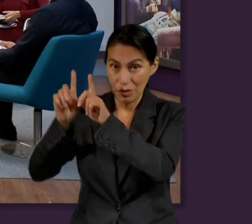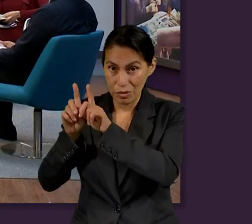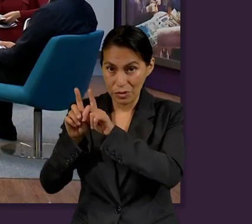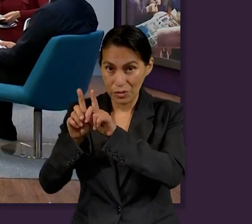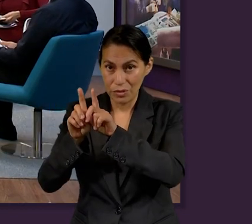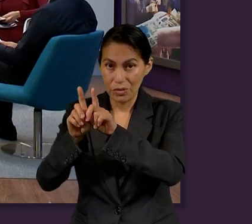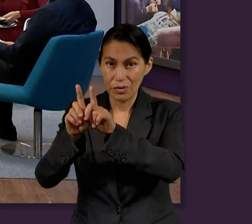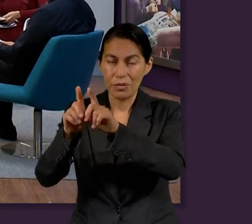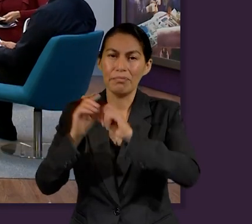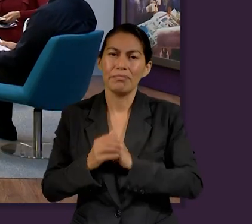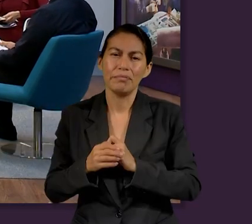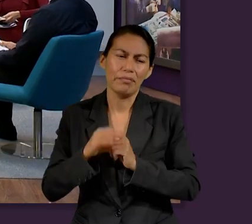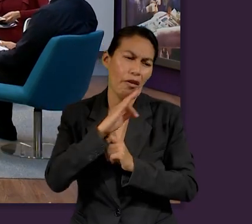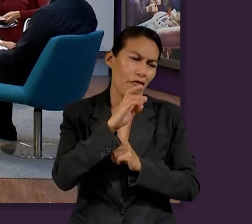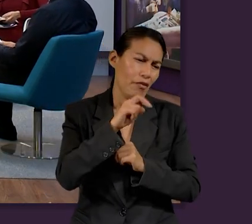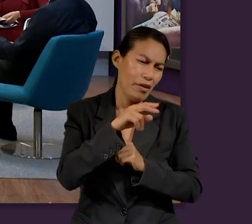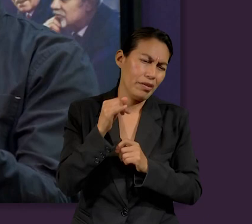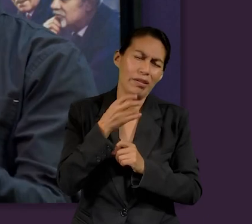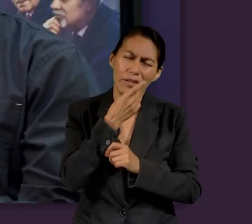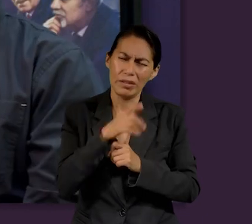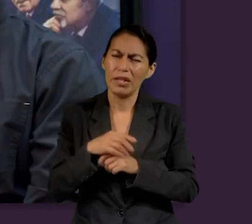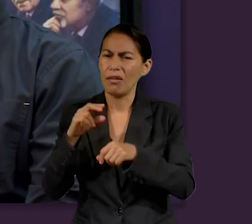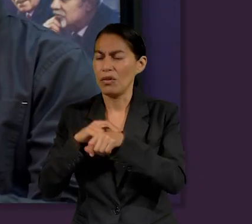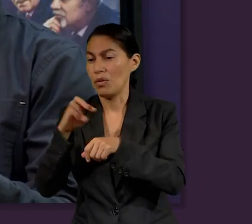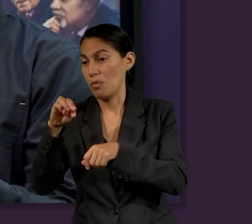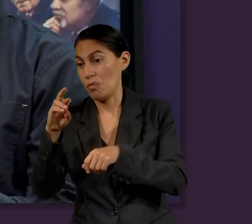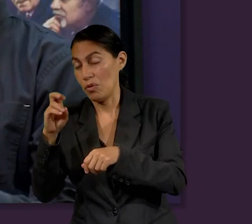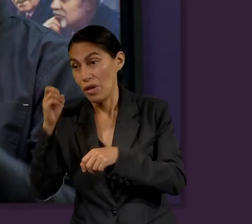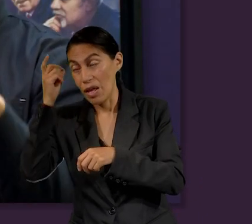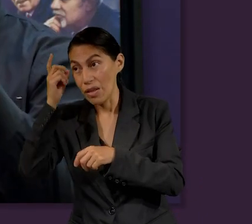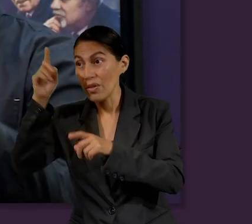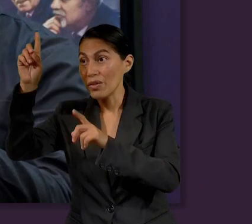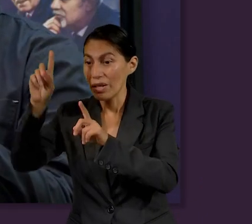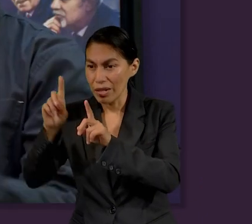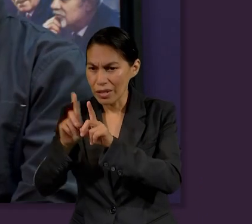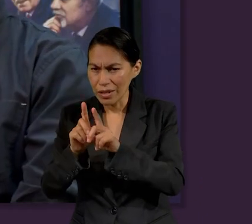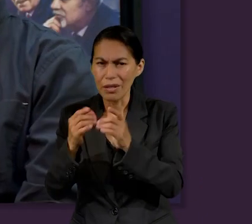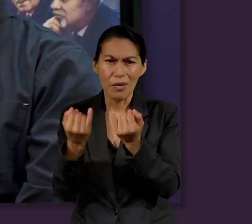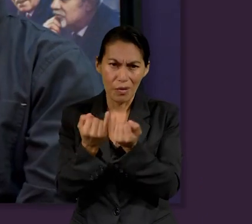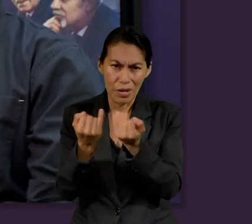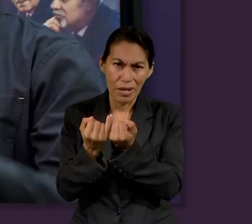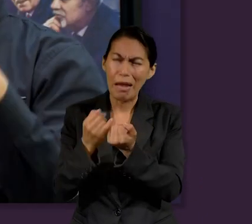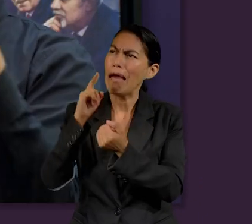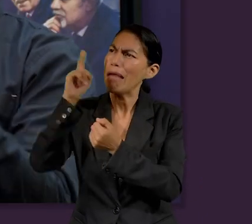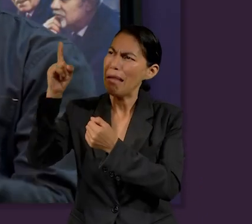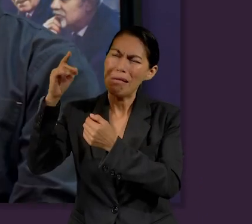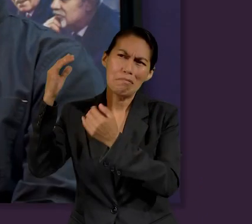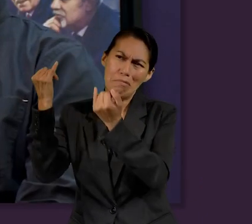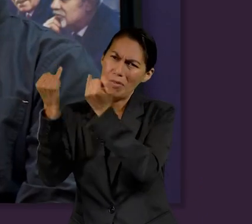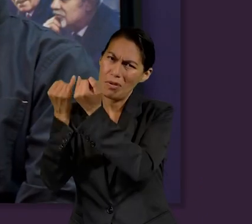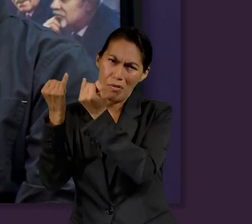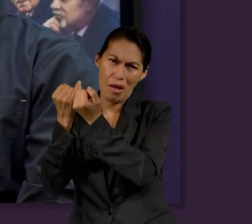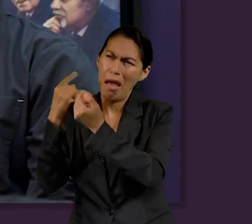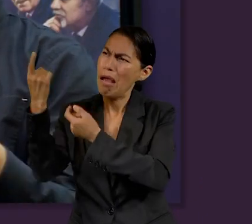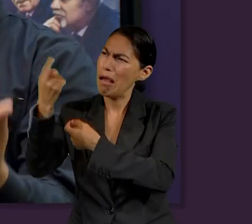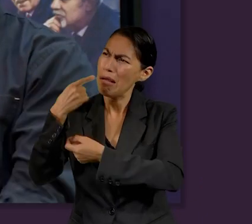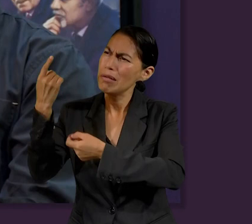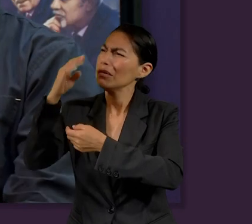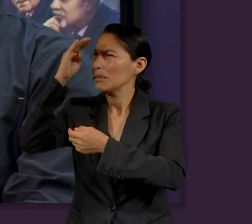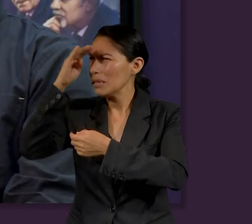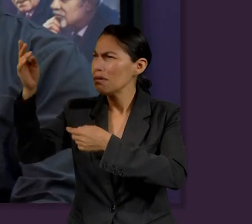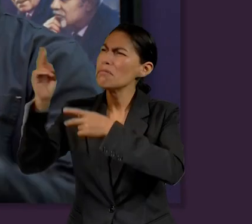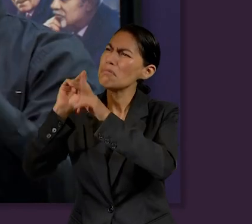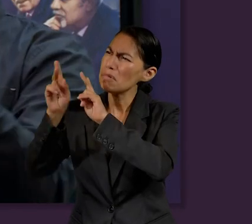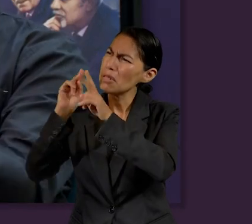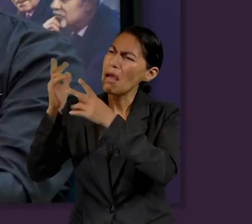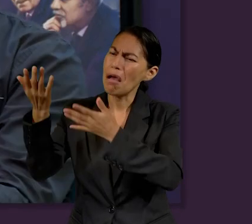estar con nosotros, como decía mi compañera Fanny y como el doctor Mora, que la presencia del Señor es aquí también en la tierra. Igual en la nueva Jerusalén, convivir con